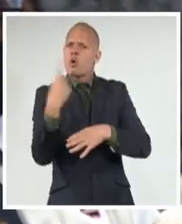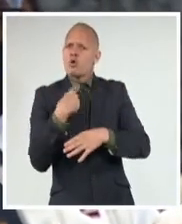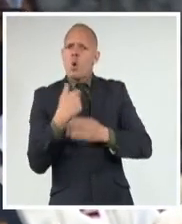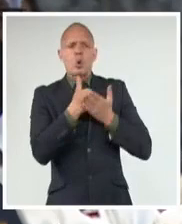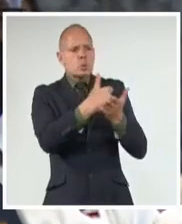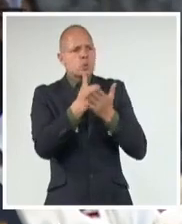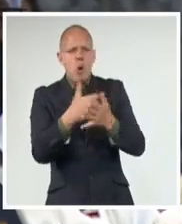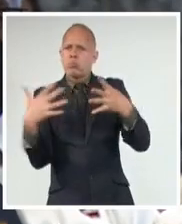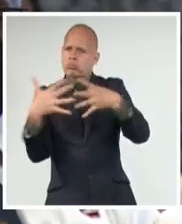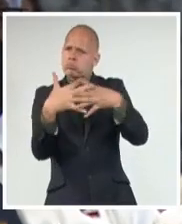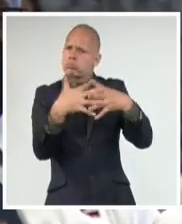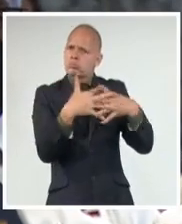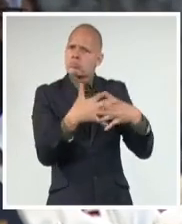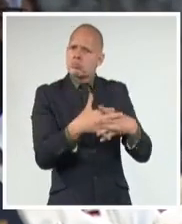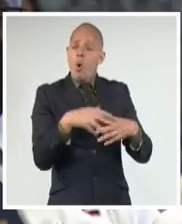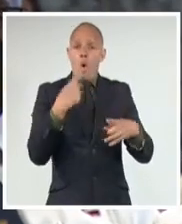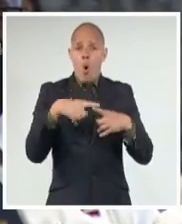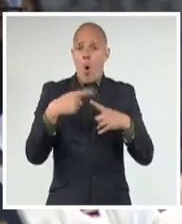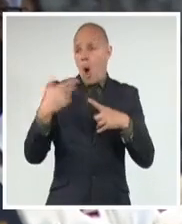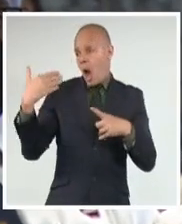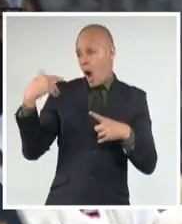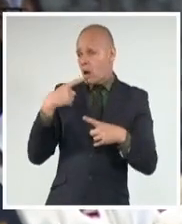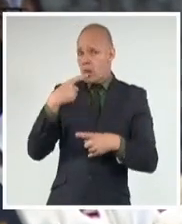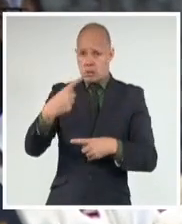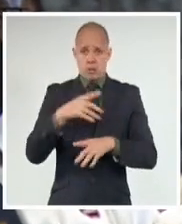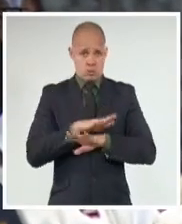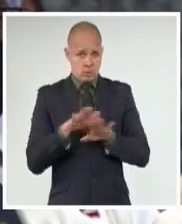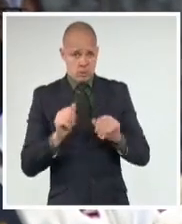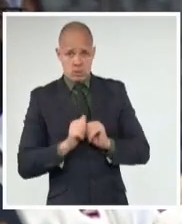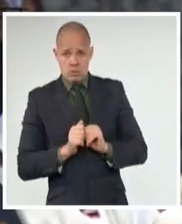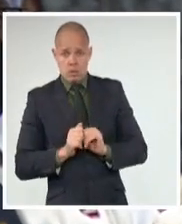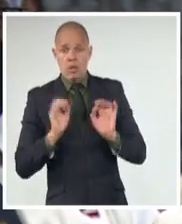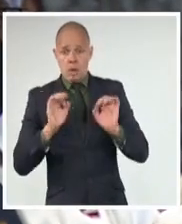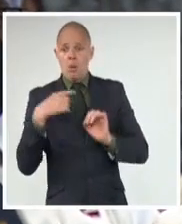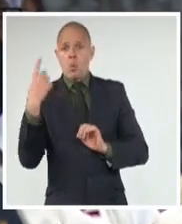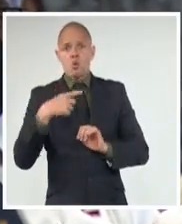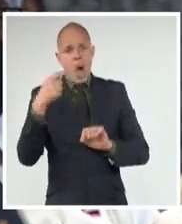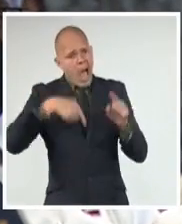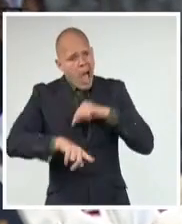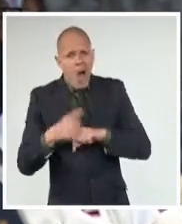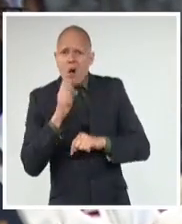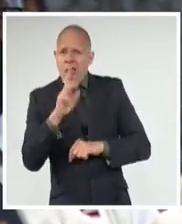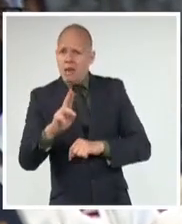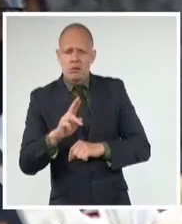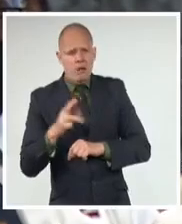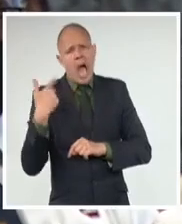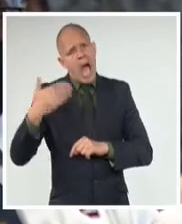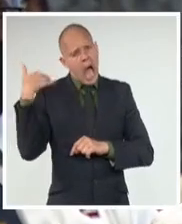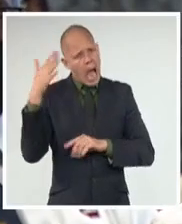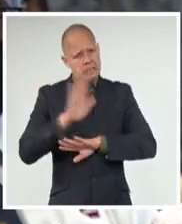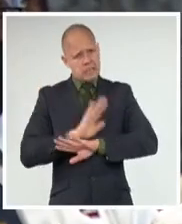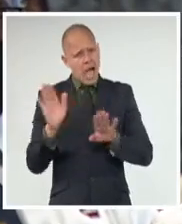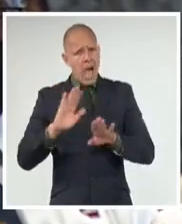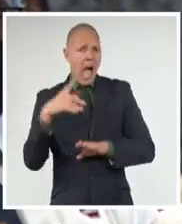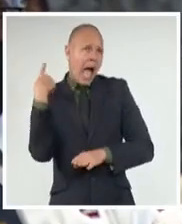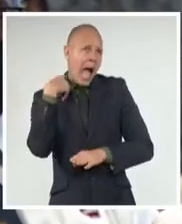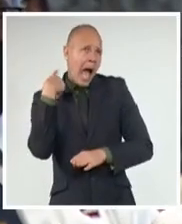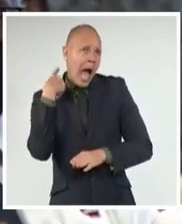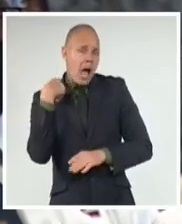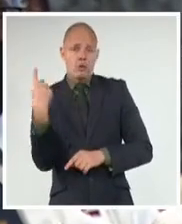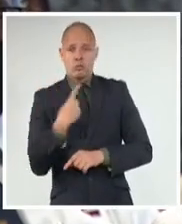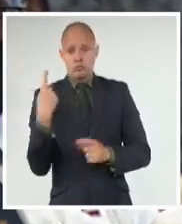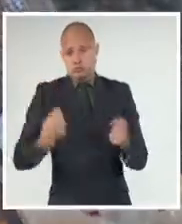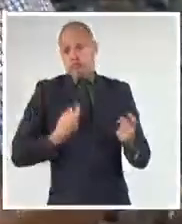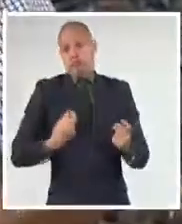también me anticipaban, no ha sido solo en respuestas a emergencias, ha sido constantemente en esa lucha por los valores que